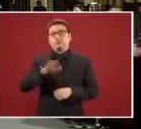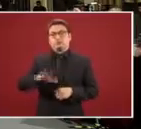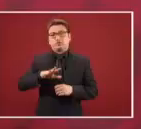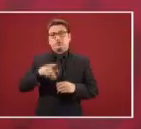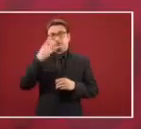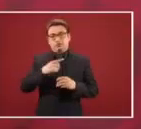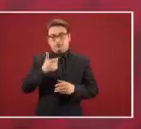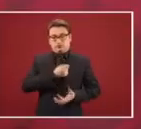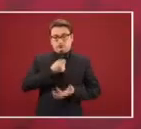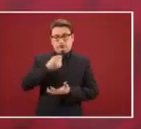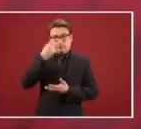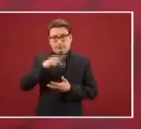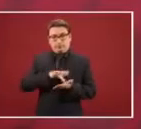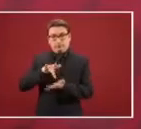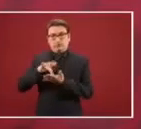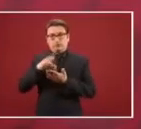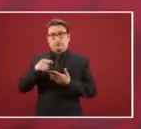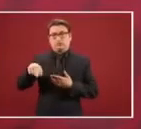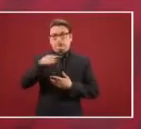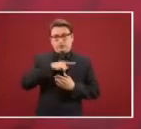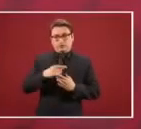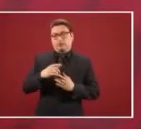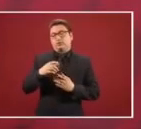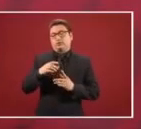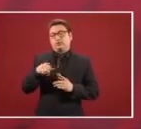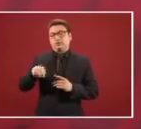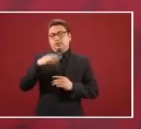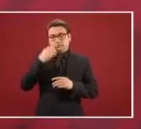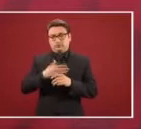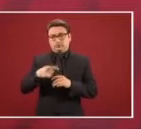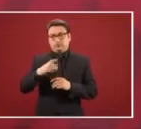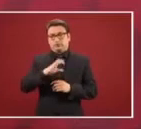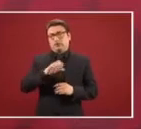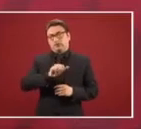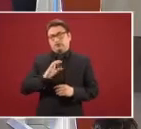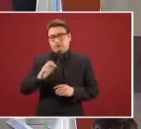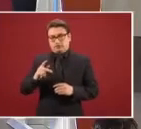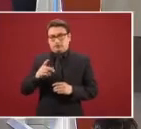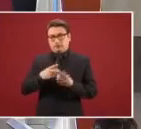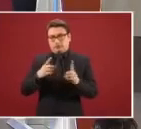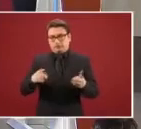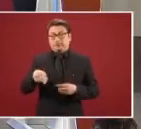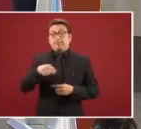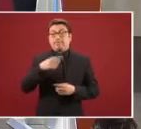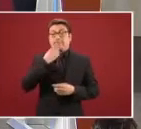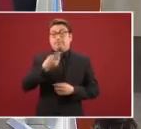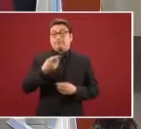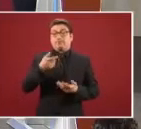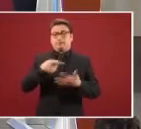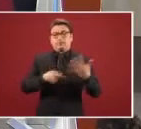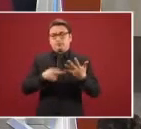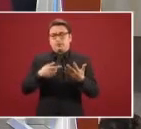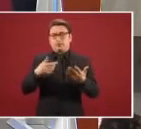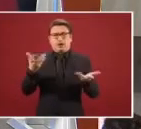Fondo México y el respaldo de la Agencia Mexicana de Cooperación y Desarrollo. Bueno, ¿cuáles son los resultados a